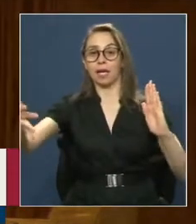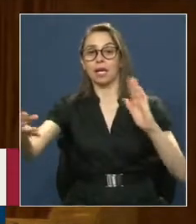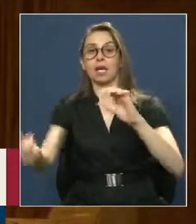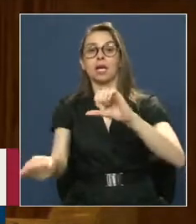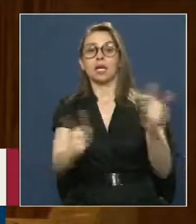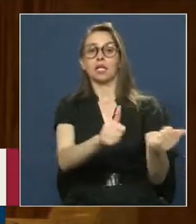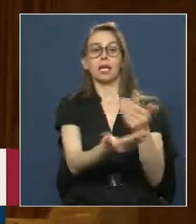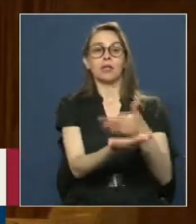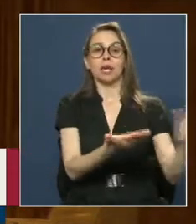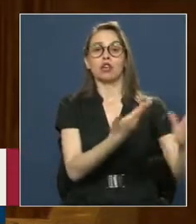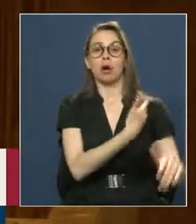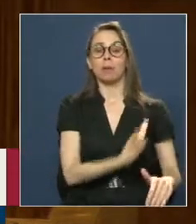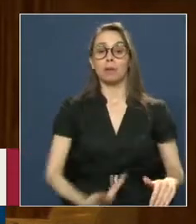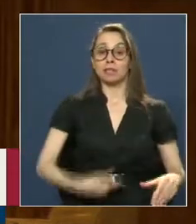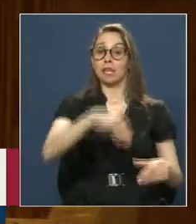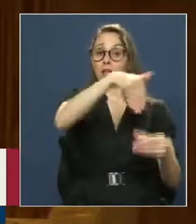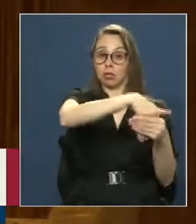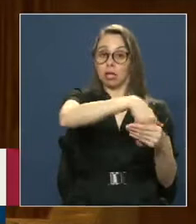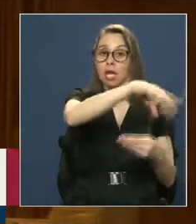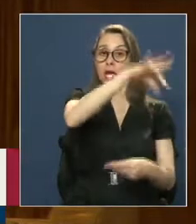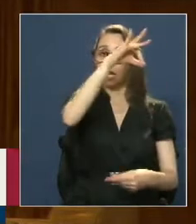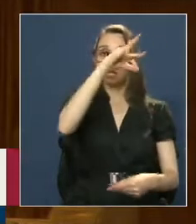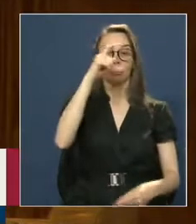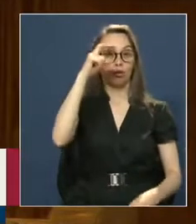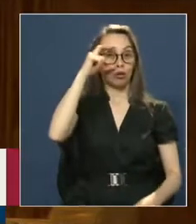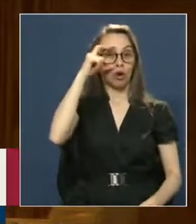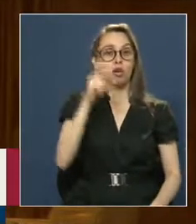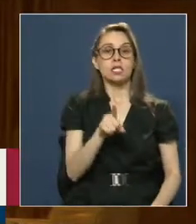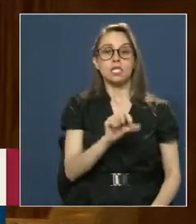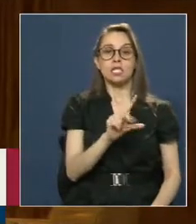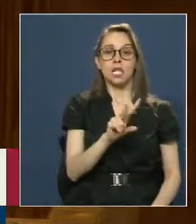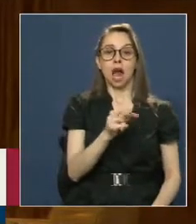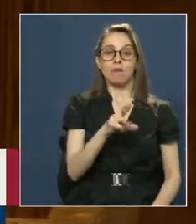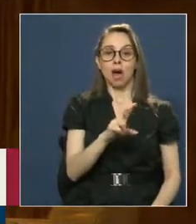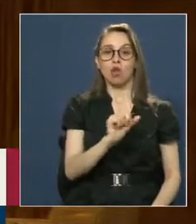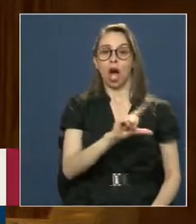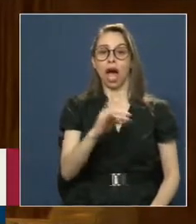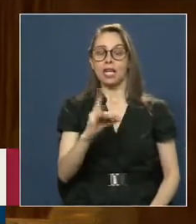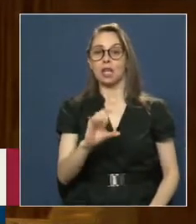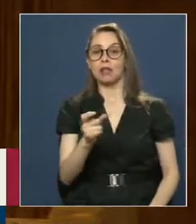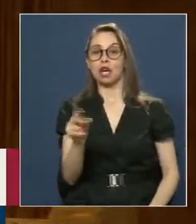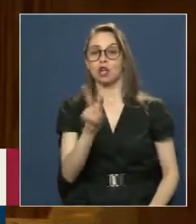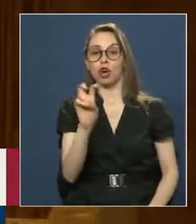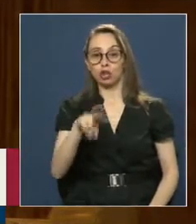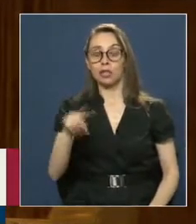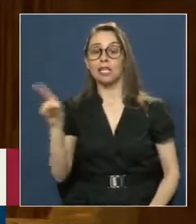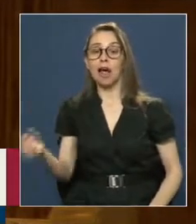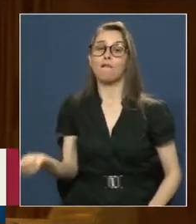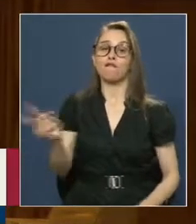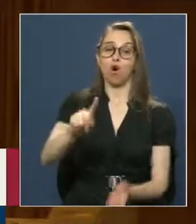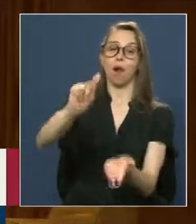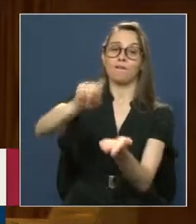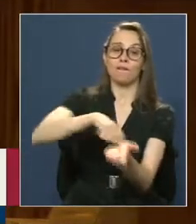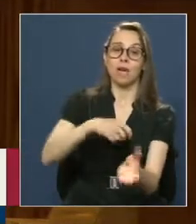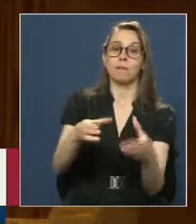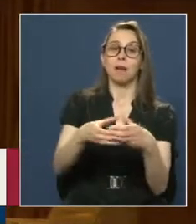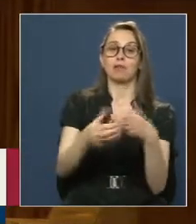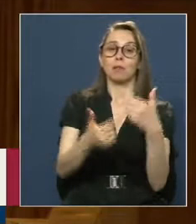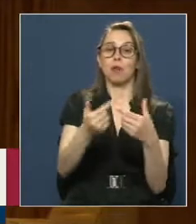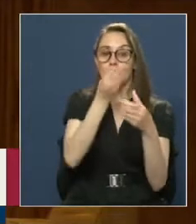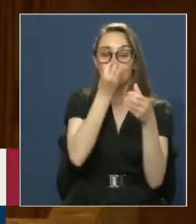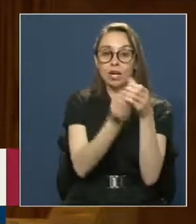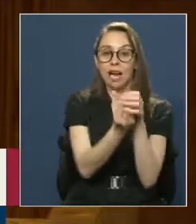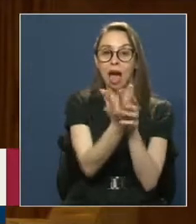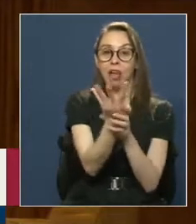presidente electo Salvador Allende Gosens Se reincorpora a la militancia del Partido Radical En el